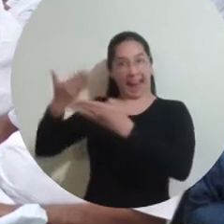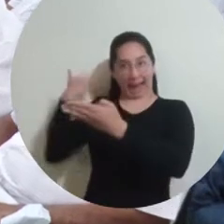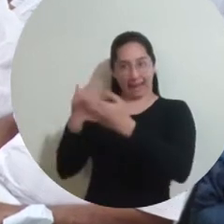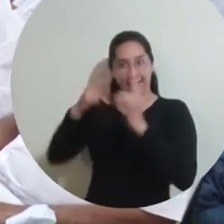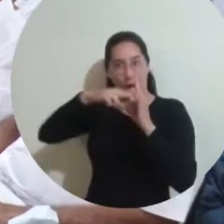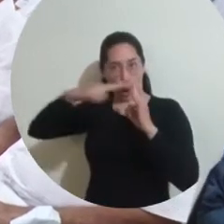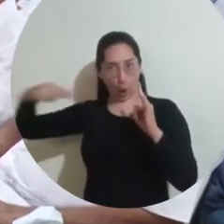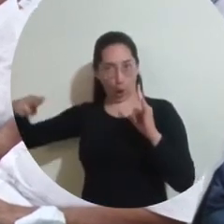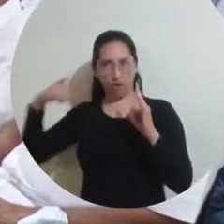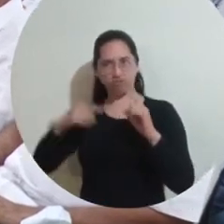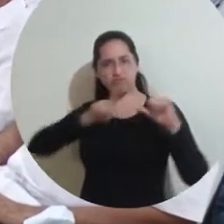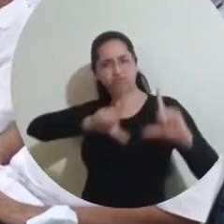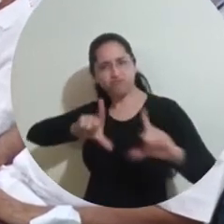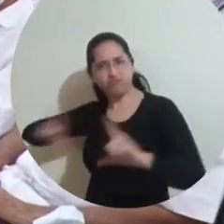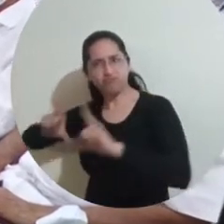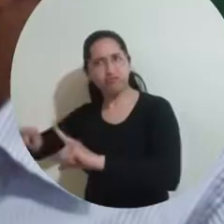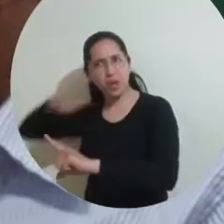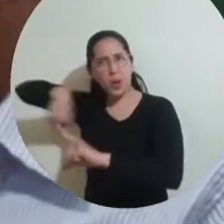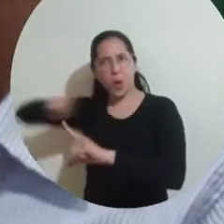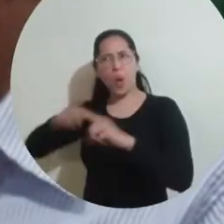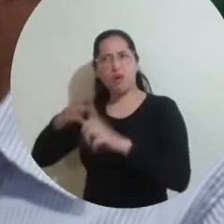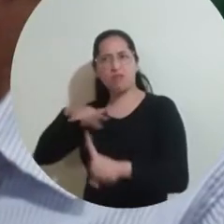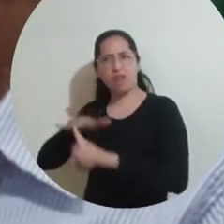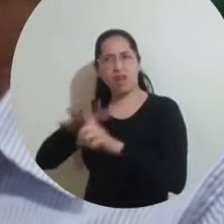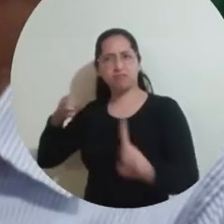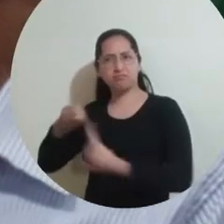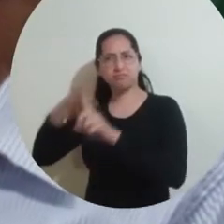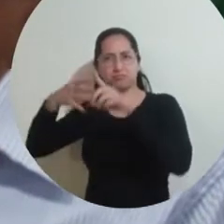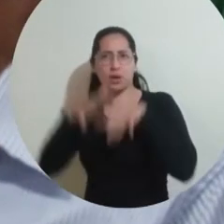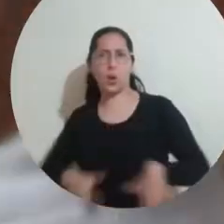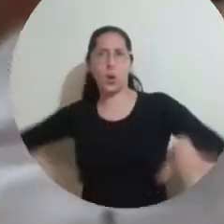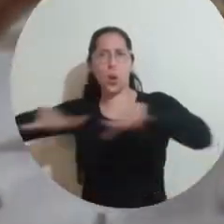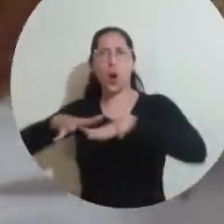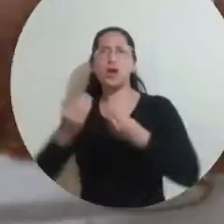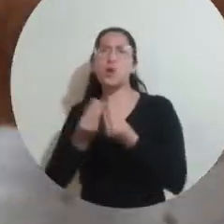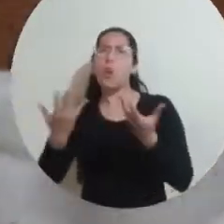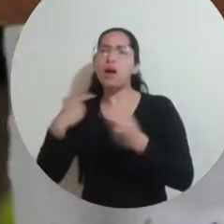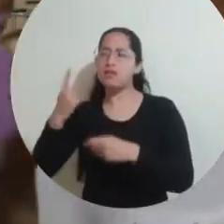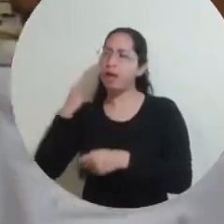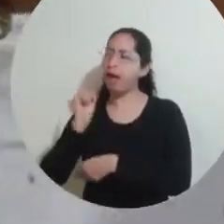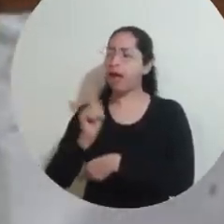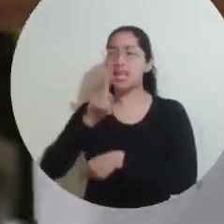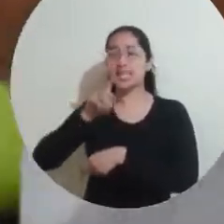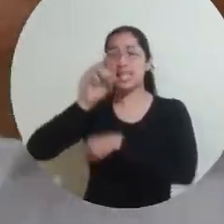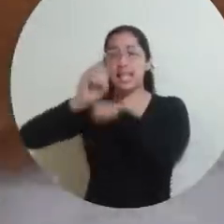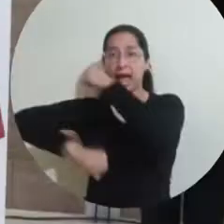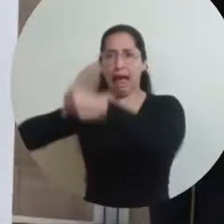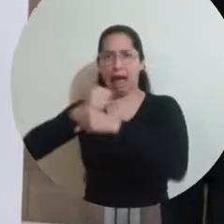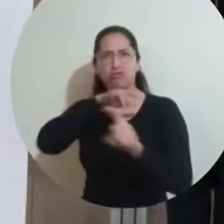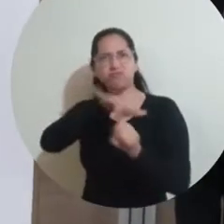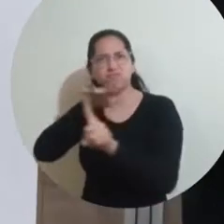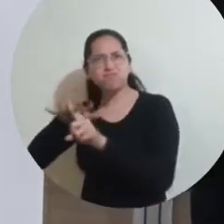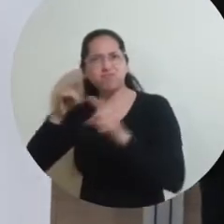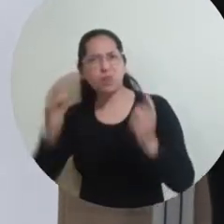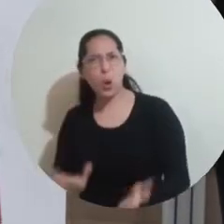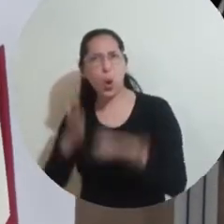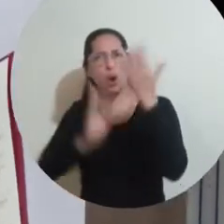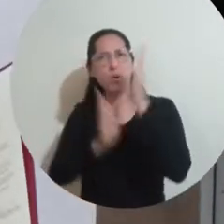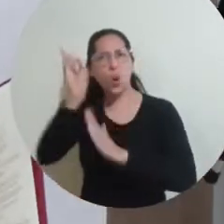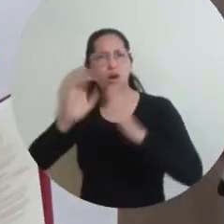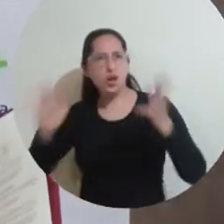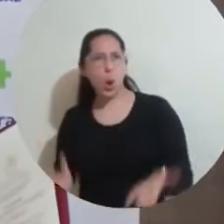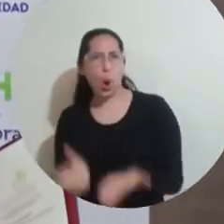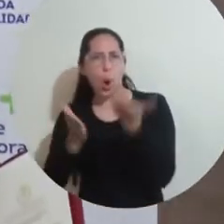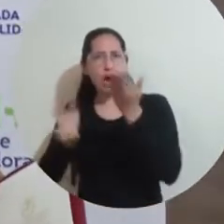Los graduados de la Universidad del Magdalena han impactado positivamente en el territorio durante seis décadas. La contribución al